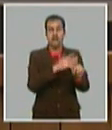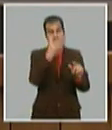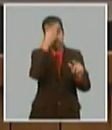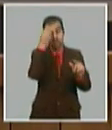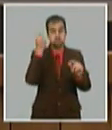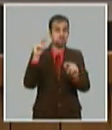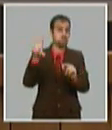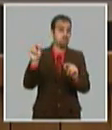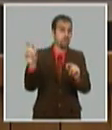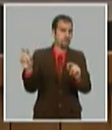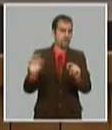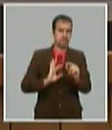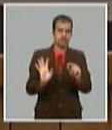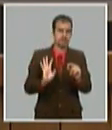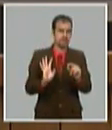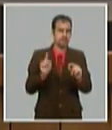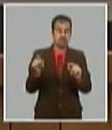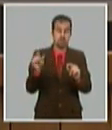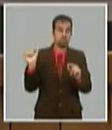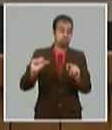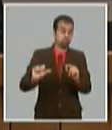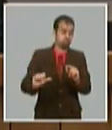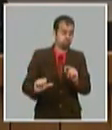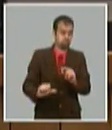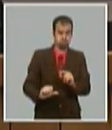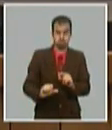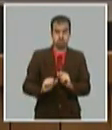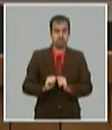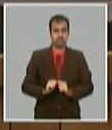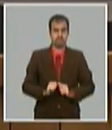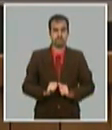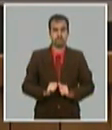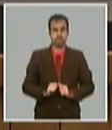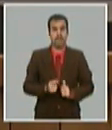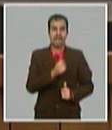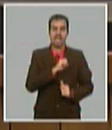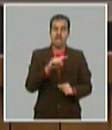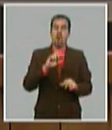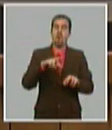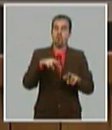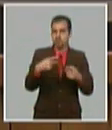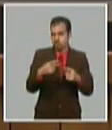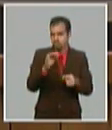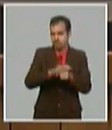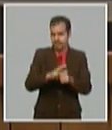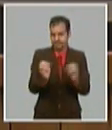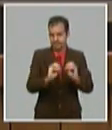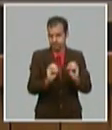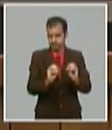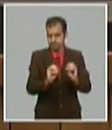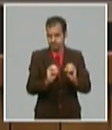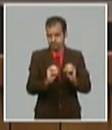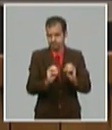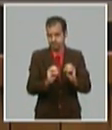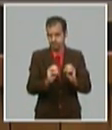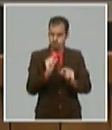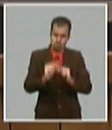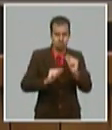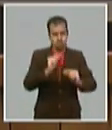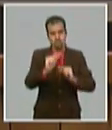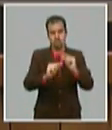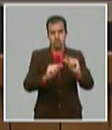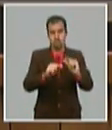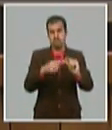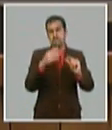pensar que nunca existió y comenzar todo de cero nuevamente quizás para intentar